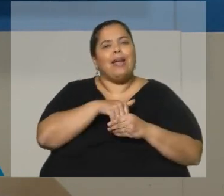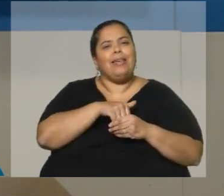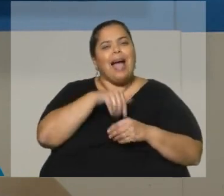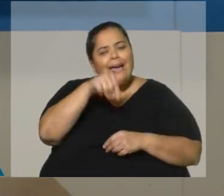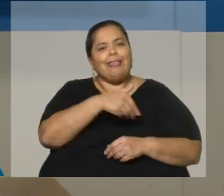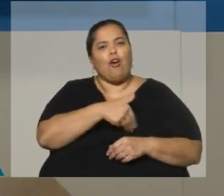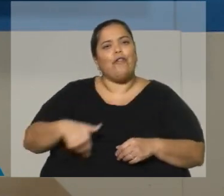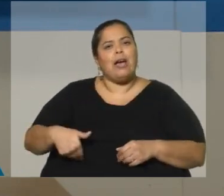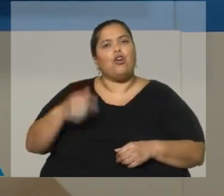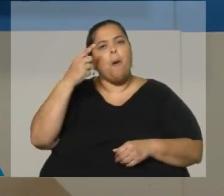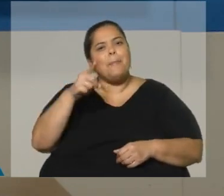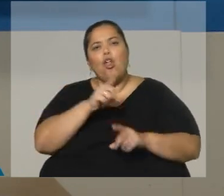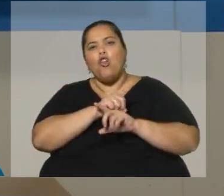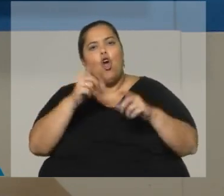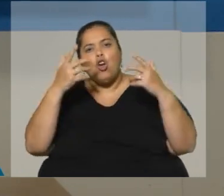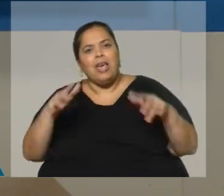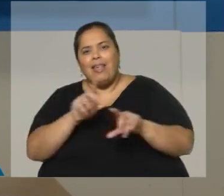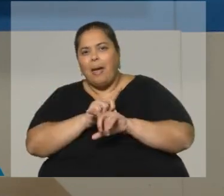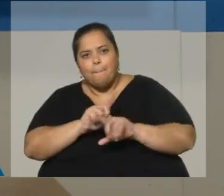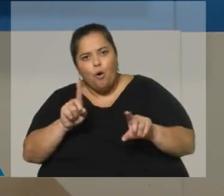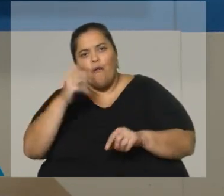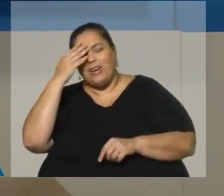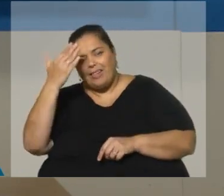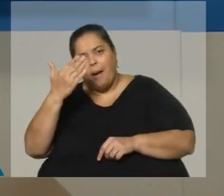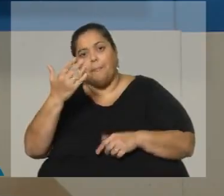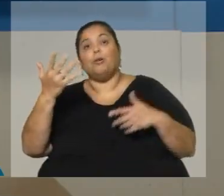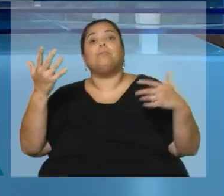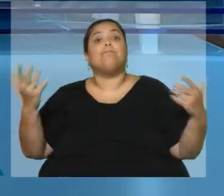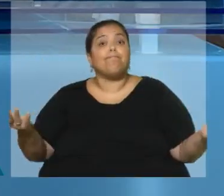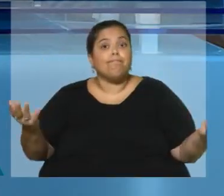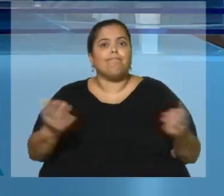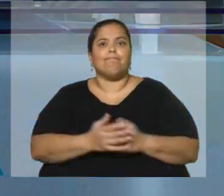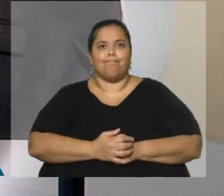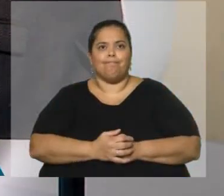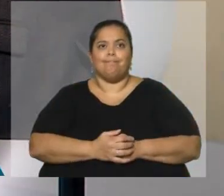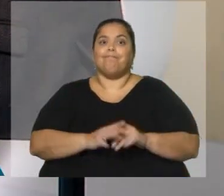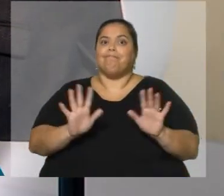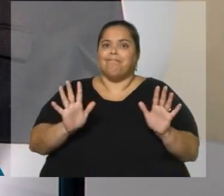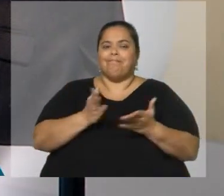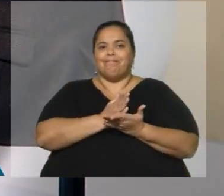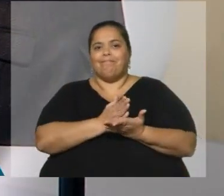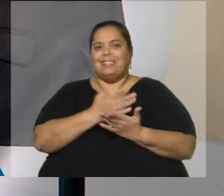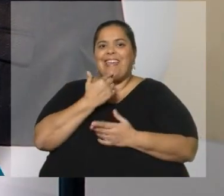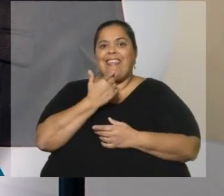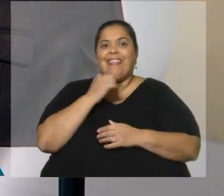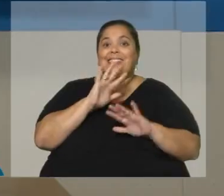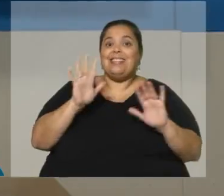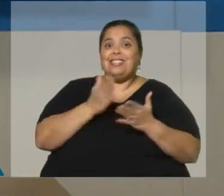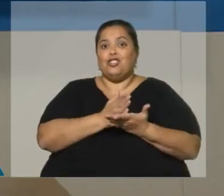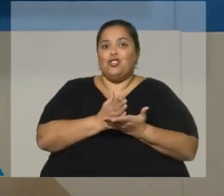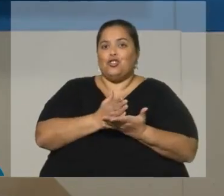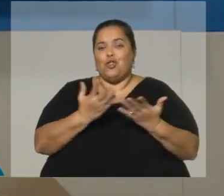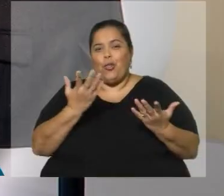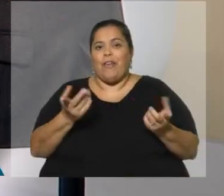pero tampoco quiere votaría de vuelta al frente. Vamos a volver a tener a los indecisos en primer mucho material para jugar